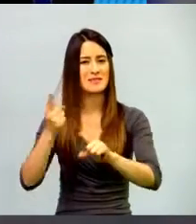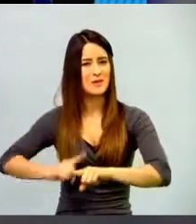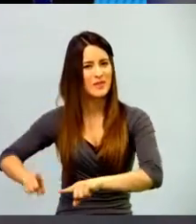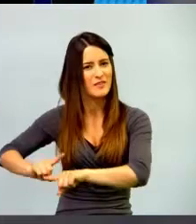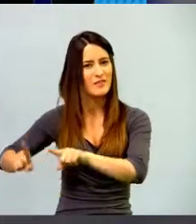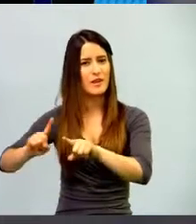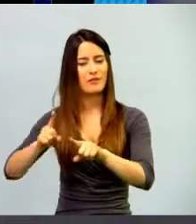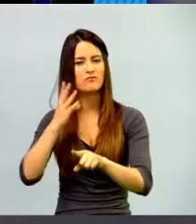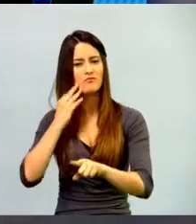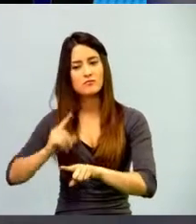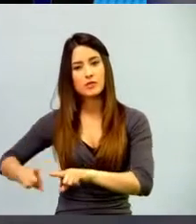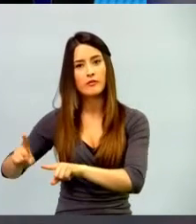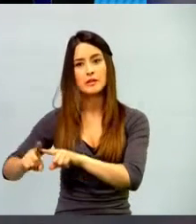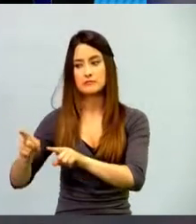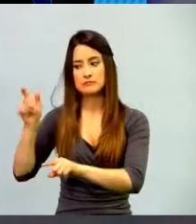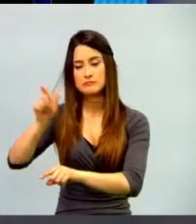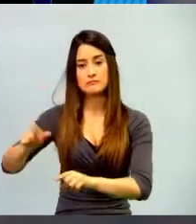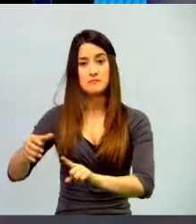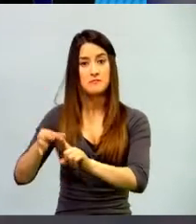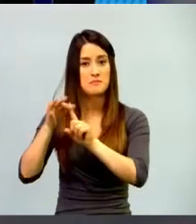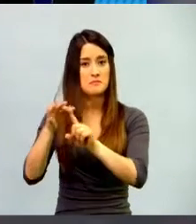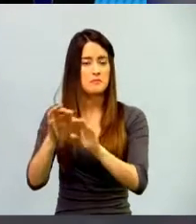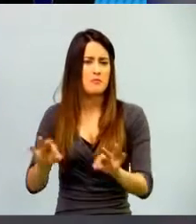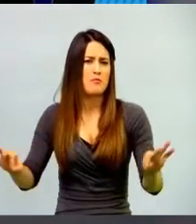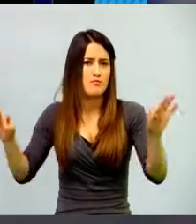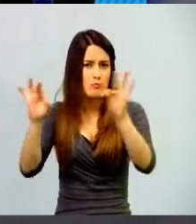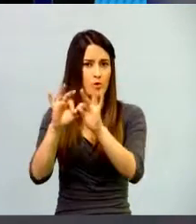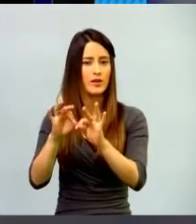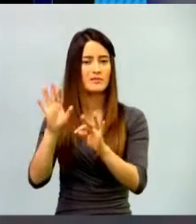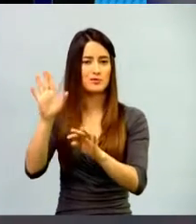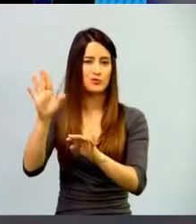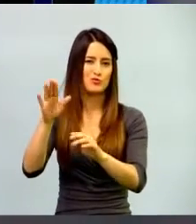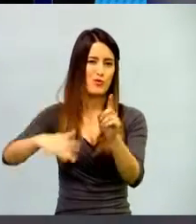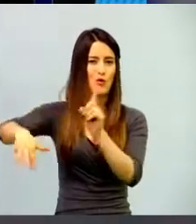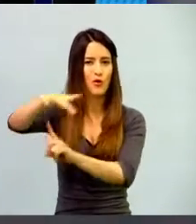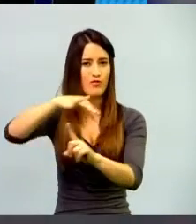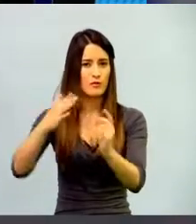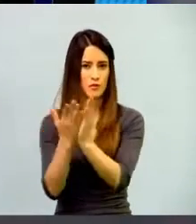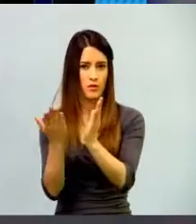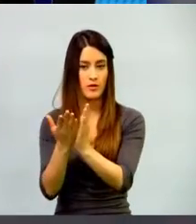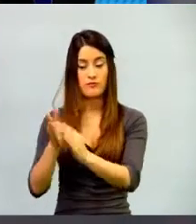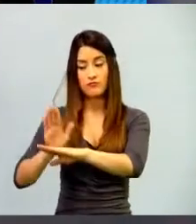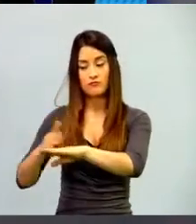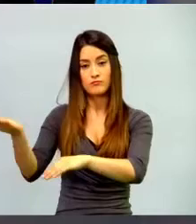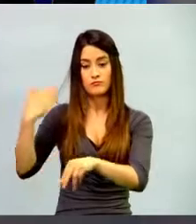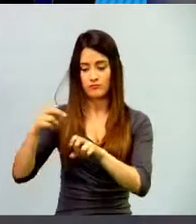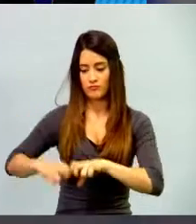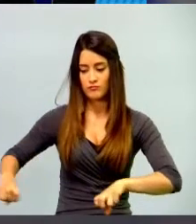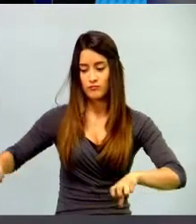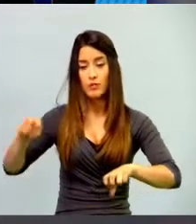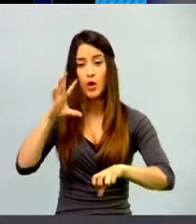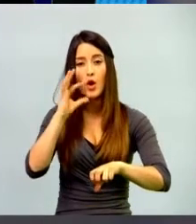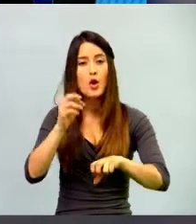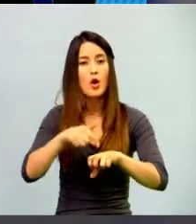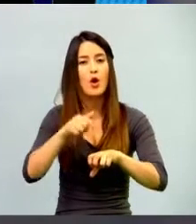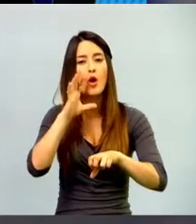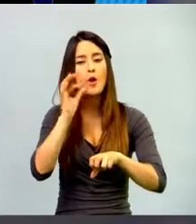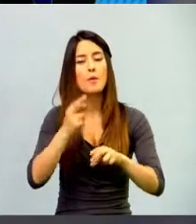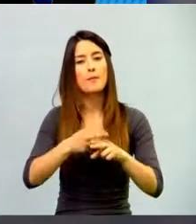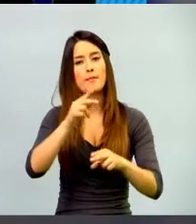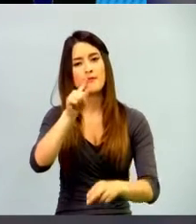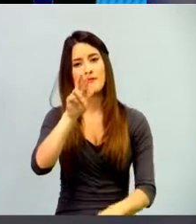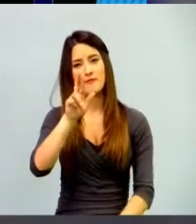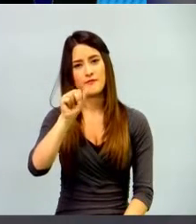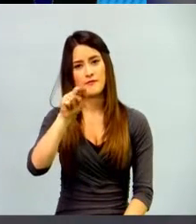participantes dentro del mundo educativo. Tenemos aquí al señor Francisco Chararí,